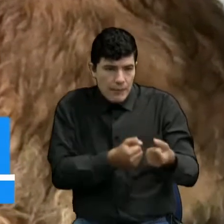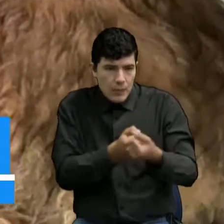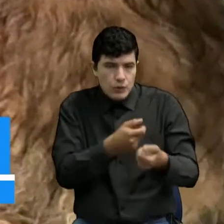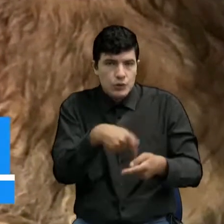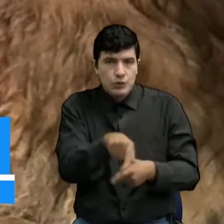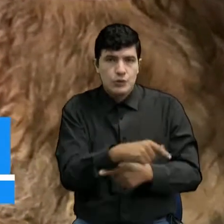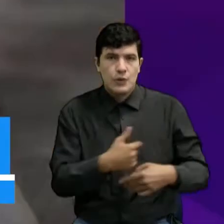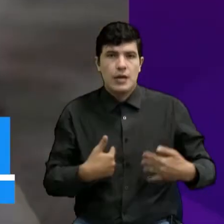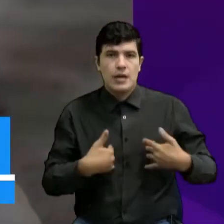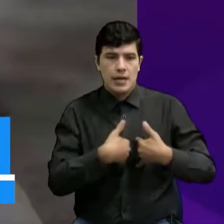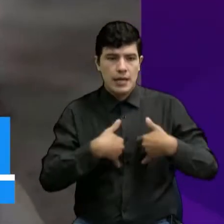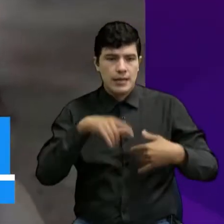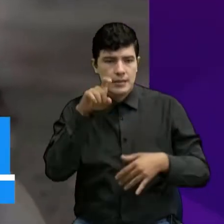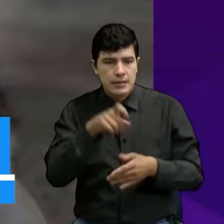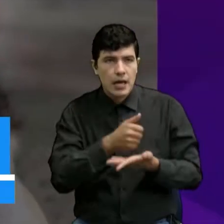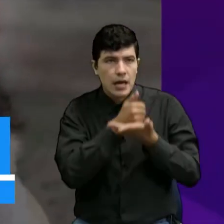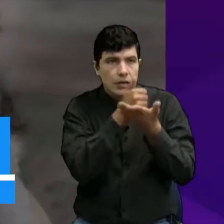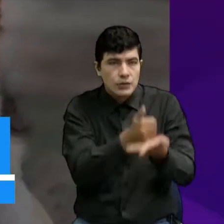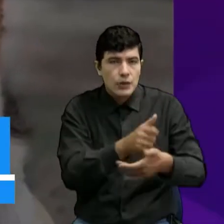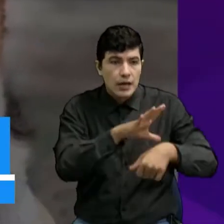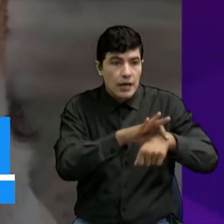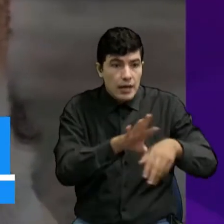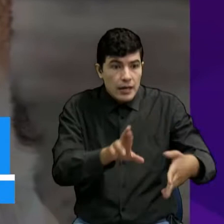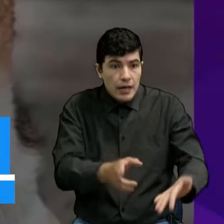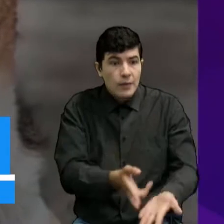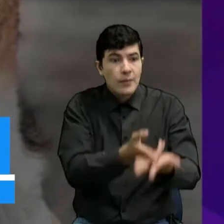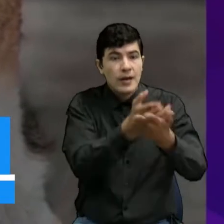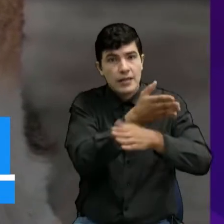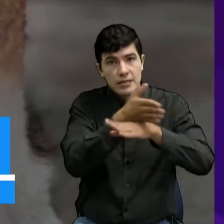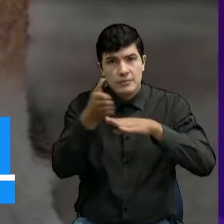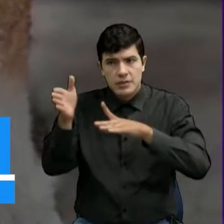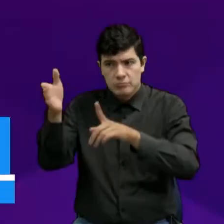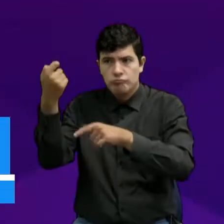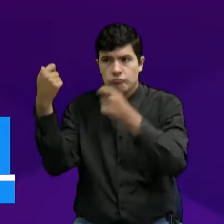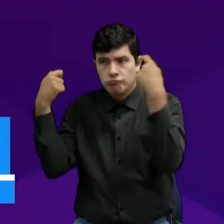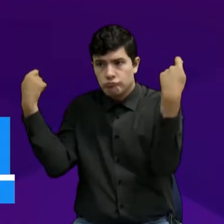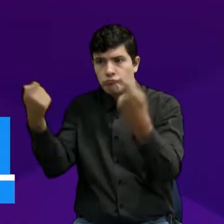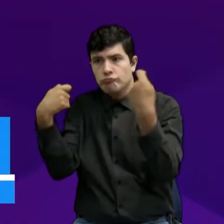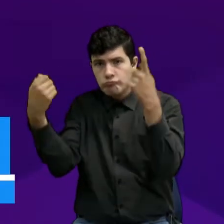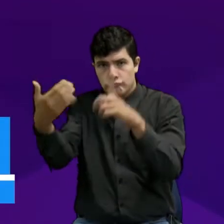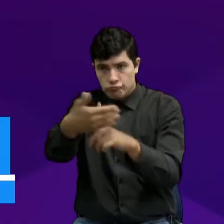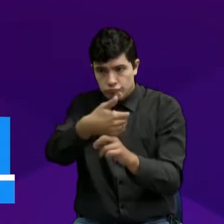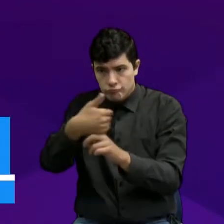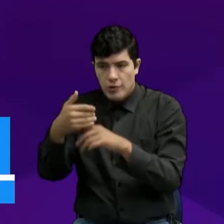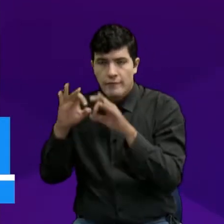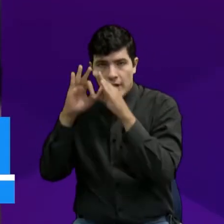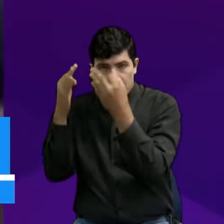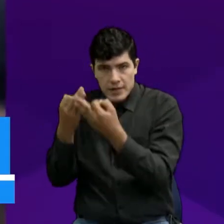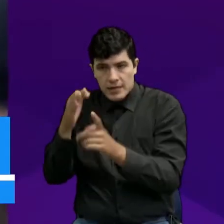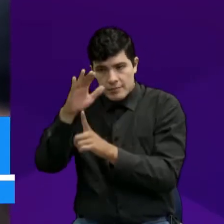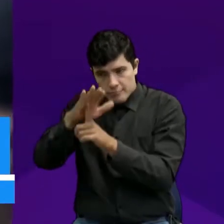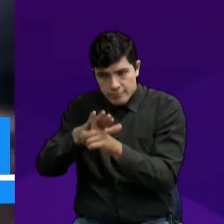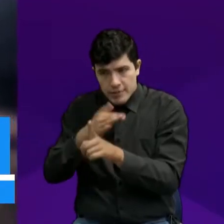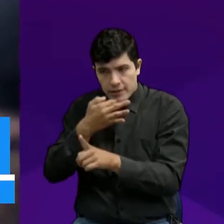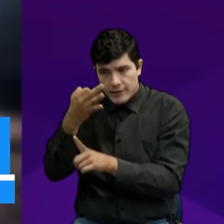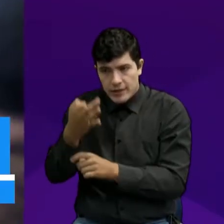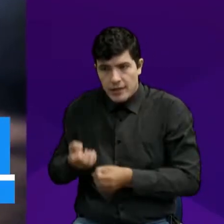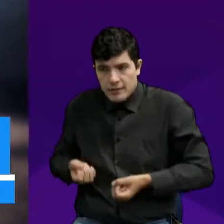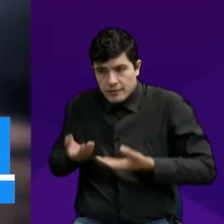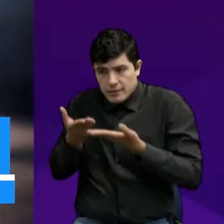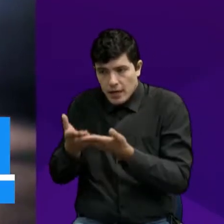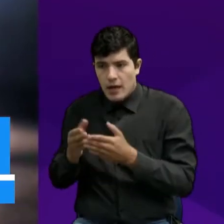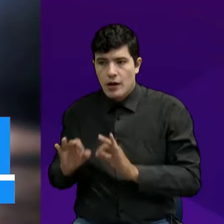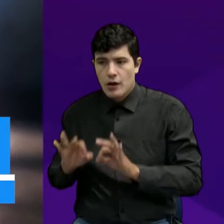necesitan una ayuda médica, los recuperan y luego los ponen en adopción para que sean acogidos por una familia que les brinde condiciones